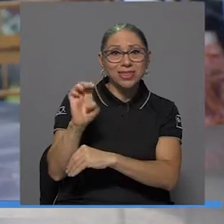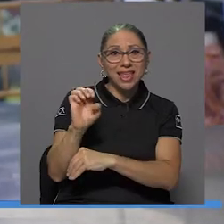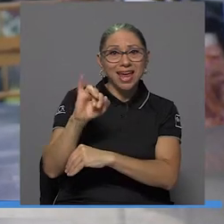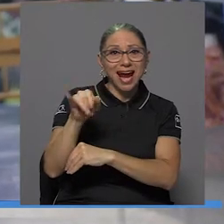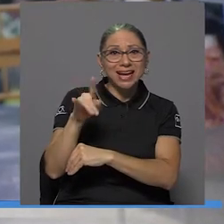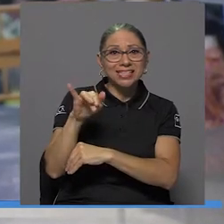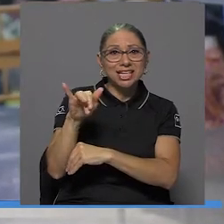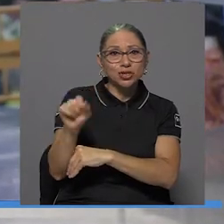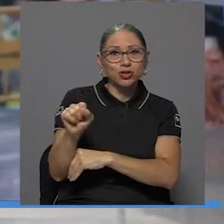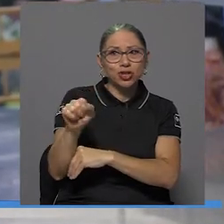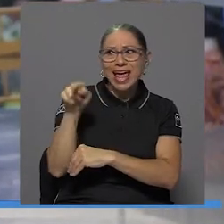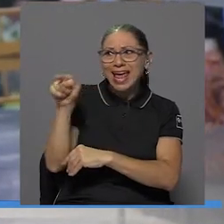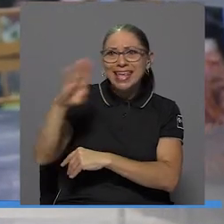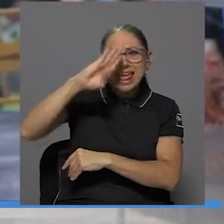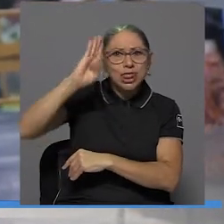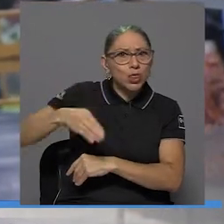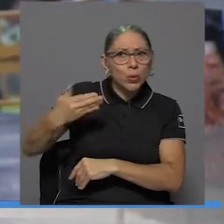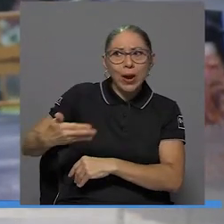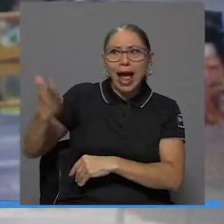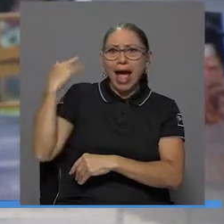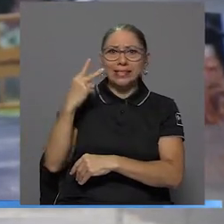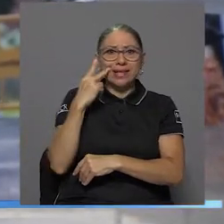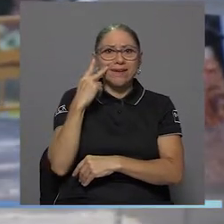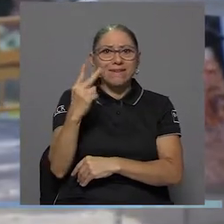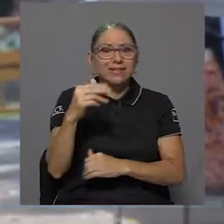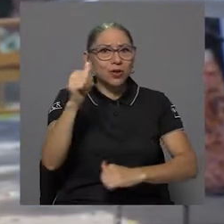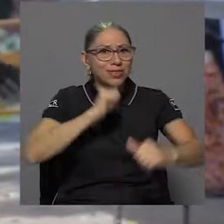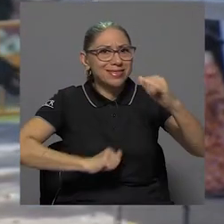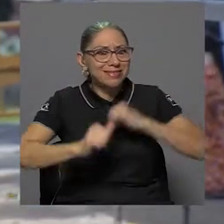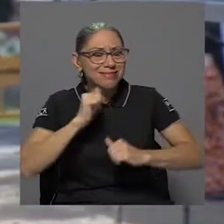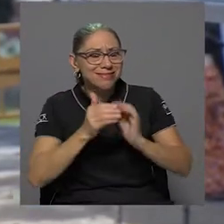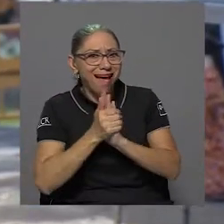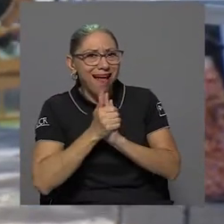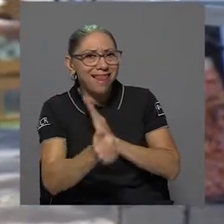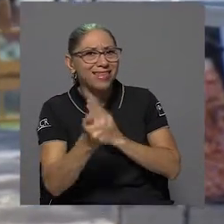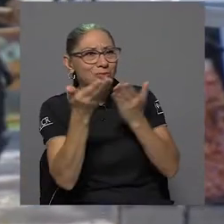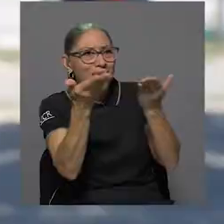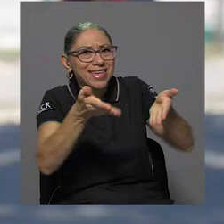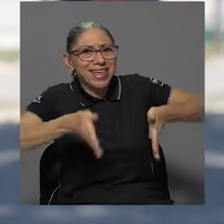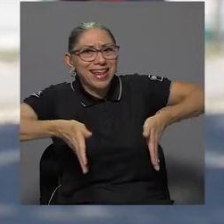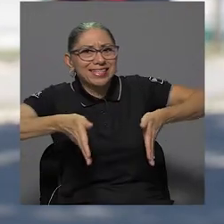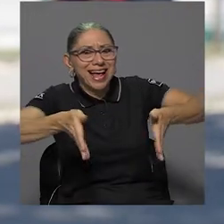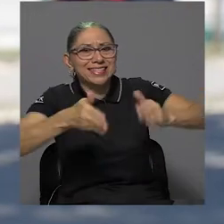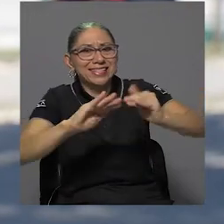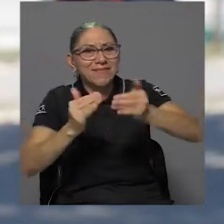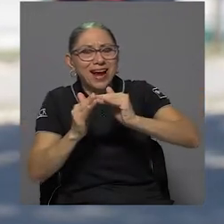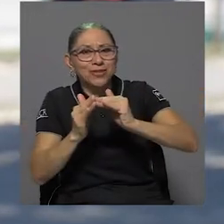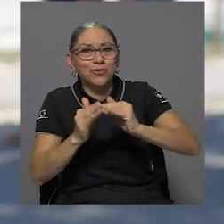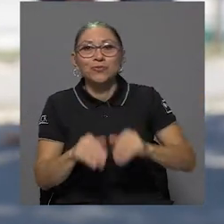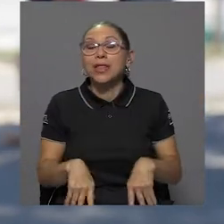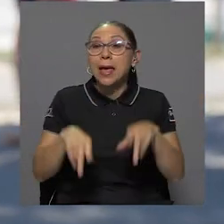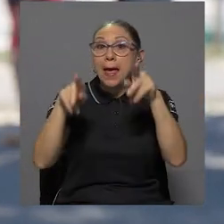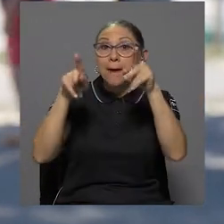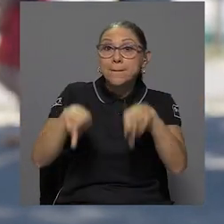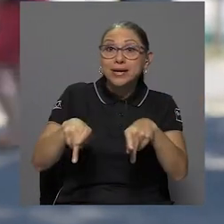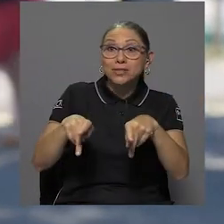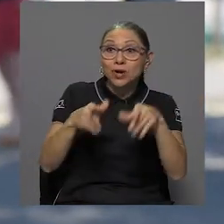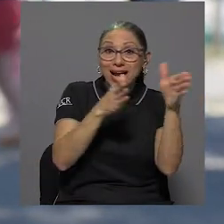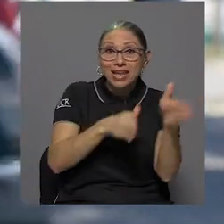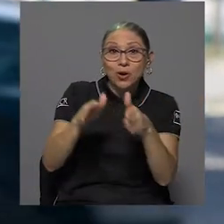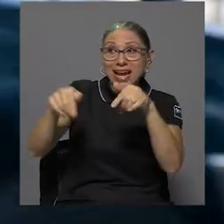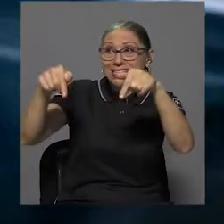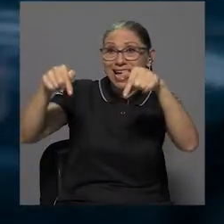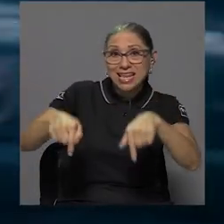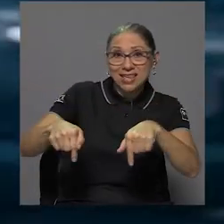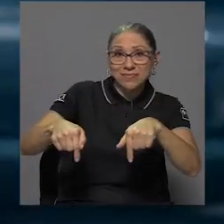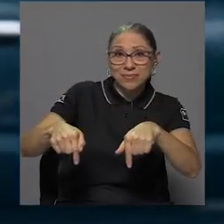jamás había visto un despliegue de talento en las calles de su barrio. La que organiza aquí, les mandó un